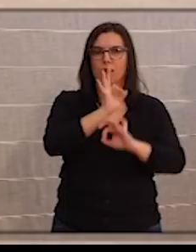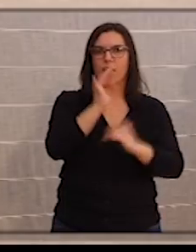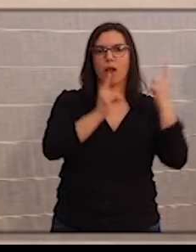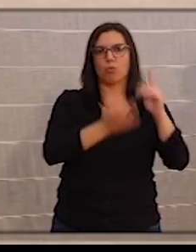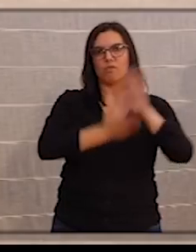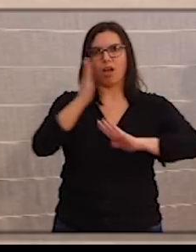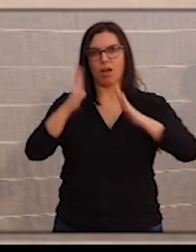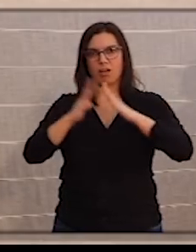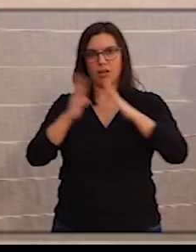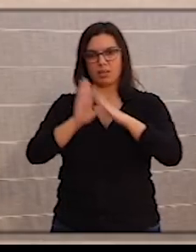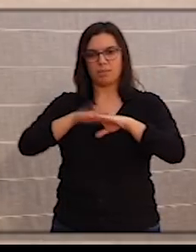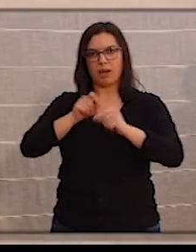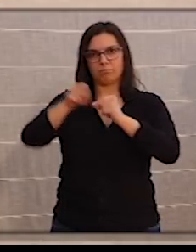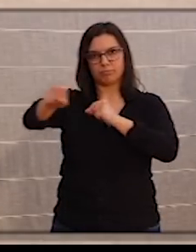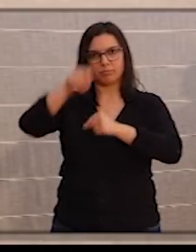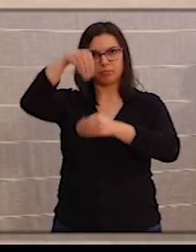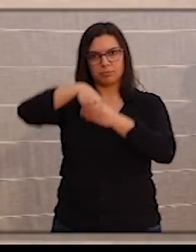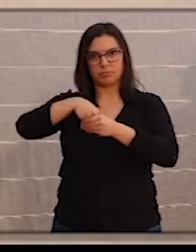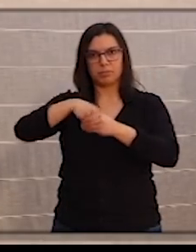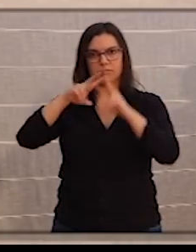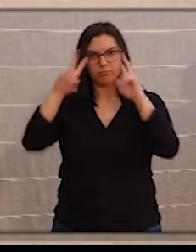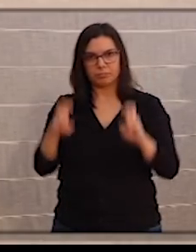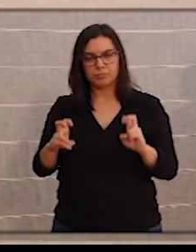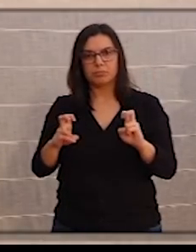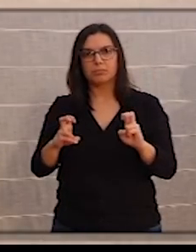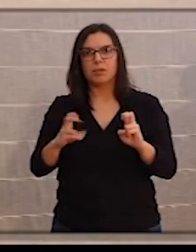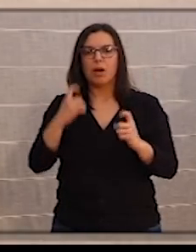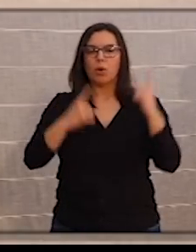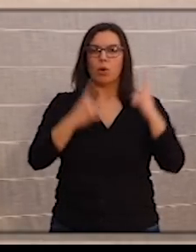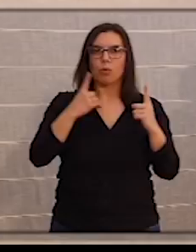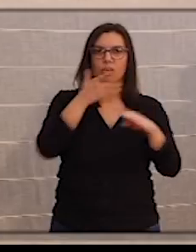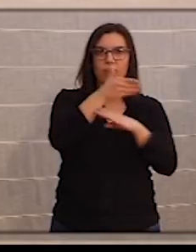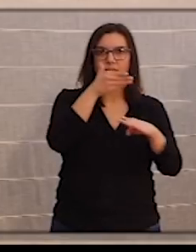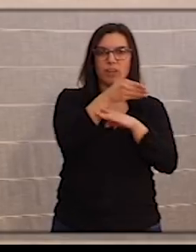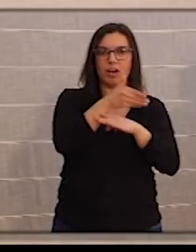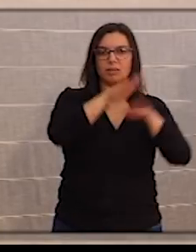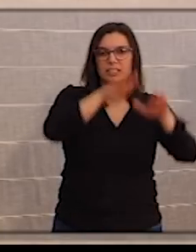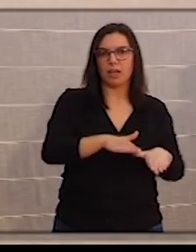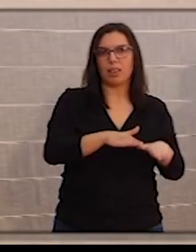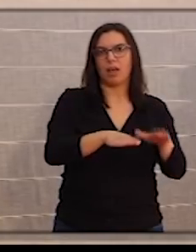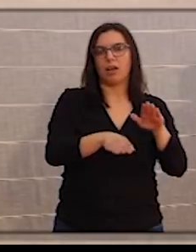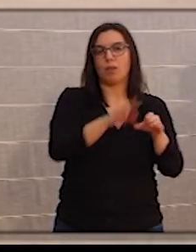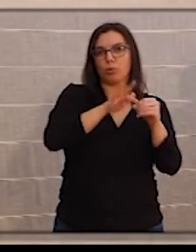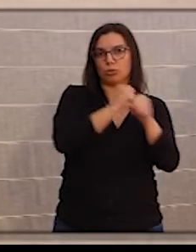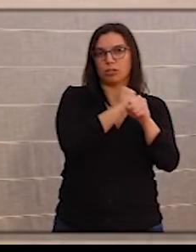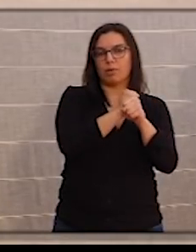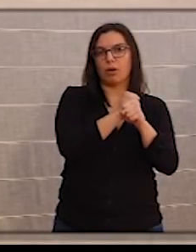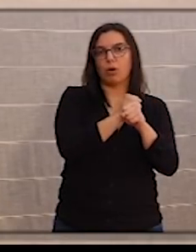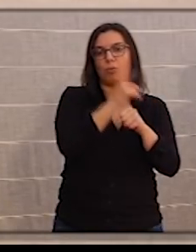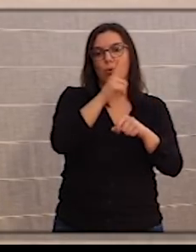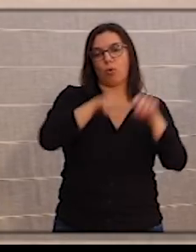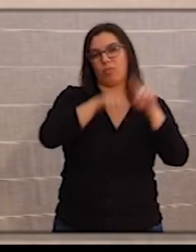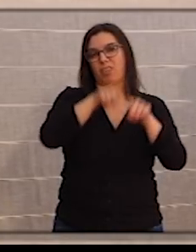casa para cumplir con las medidas de confinamiento social y quién tiene que quedarse en su puesto de trabajo por